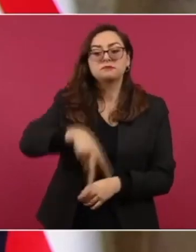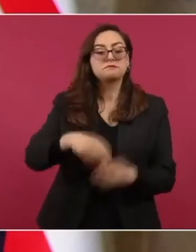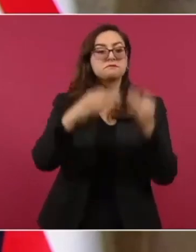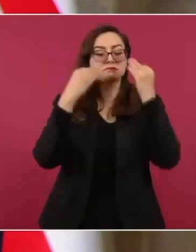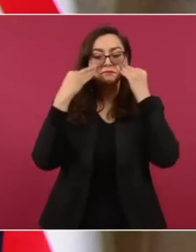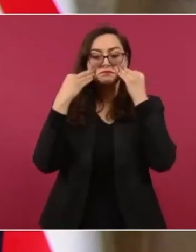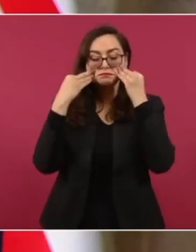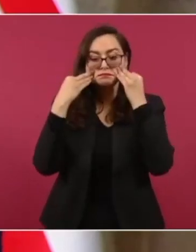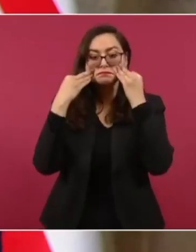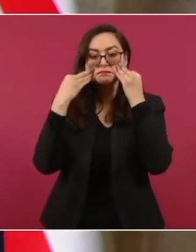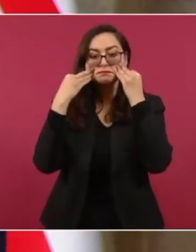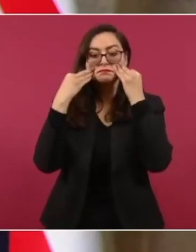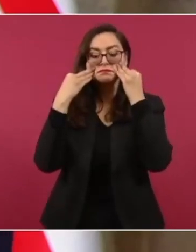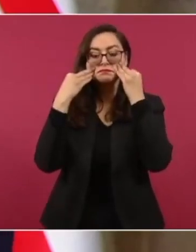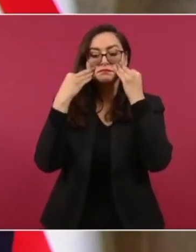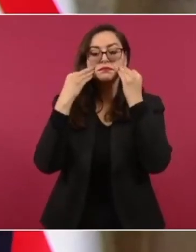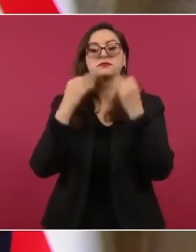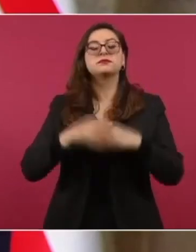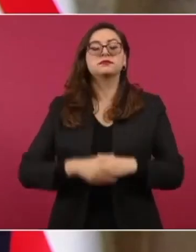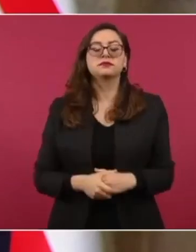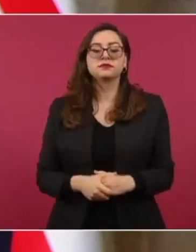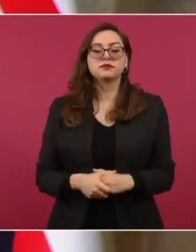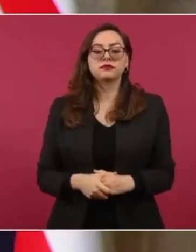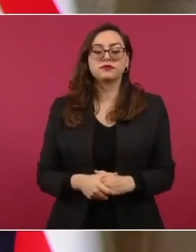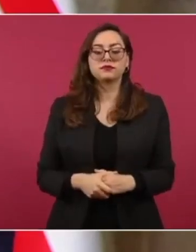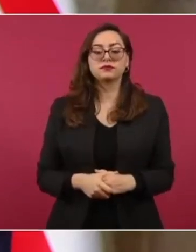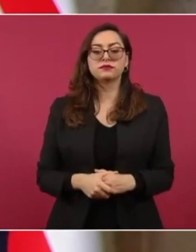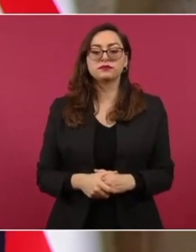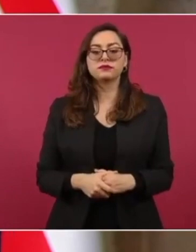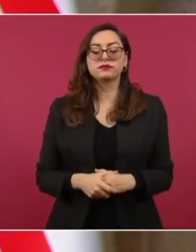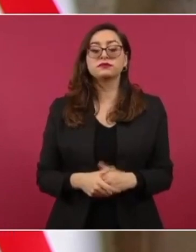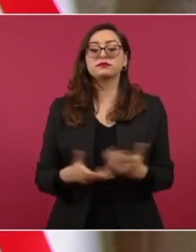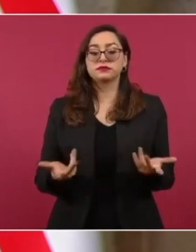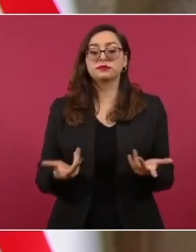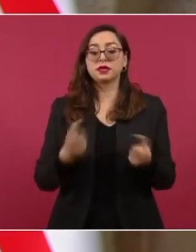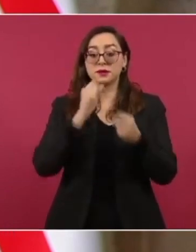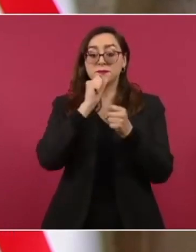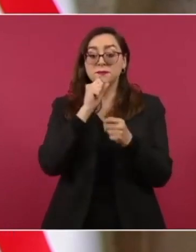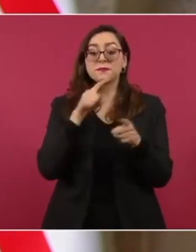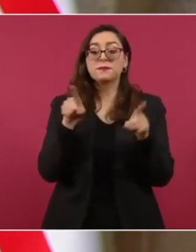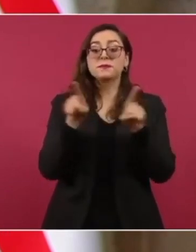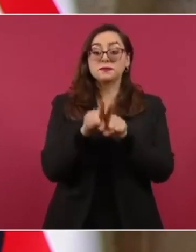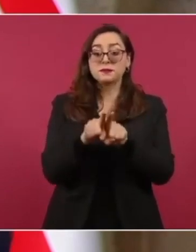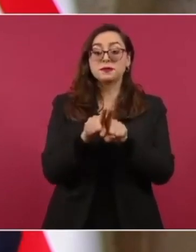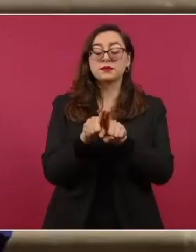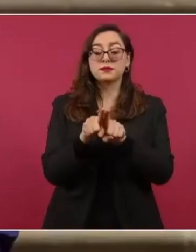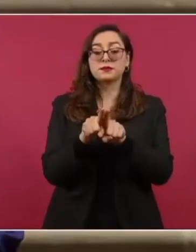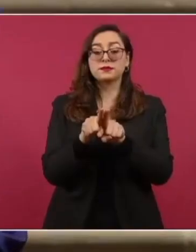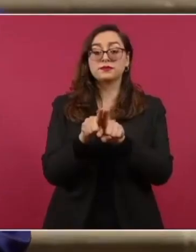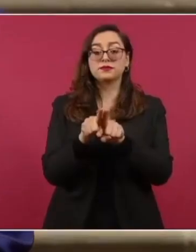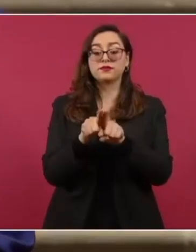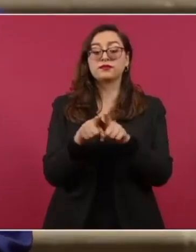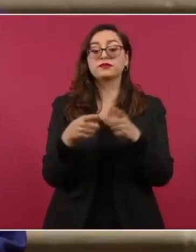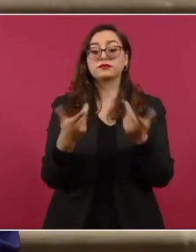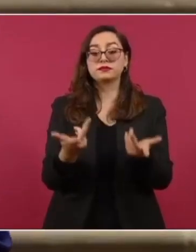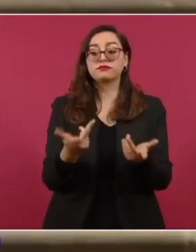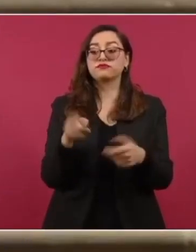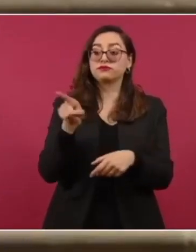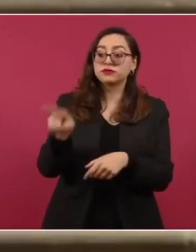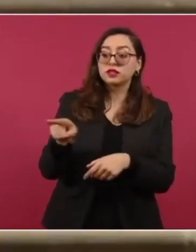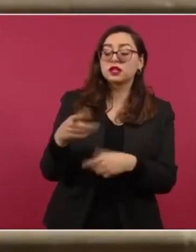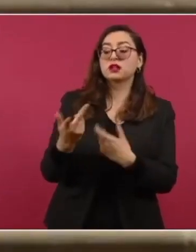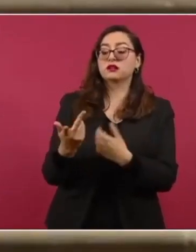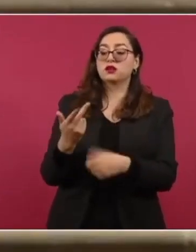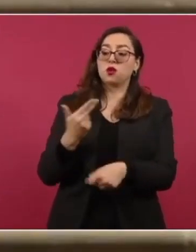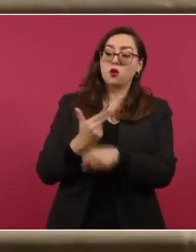también en los pueblos hermanos, los países de Honduras